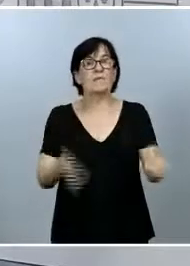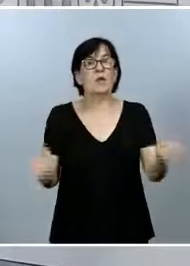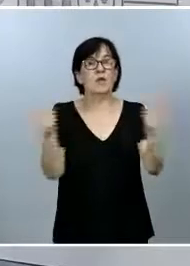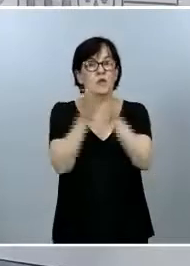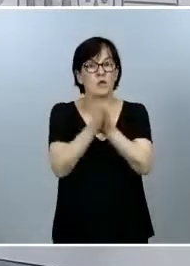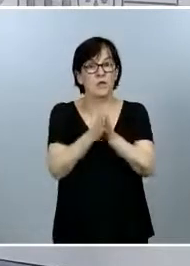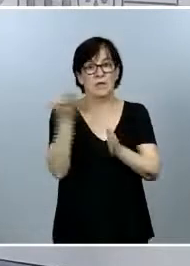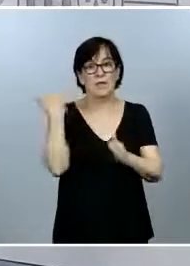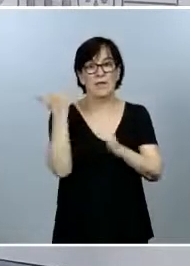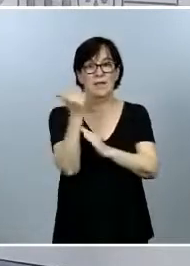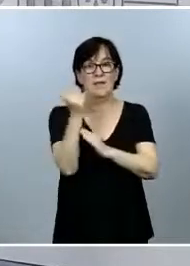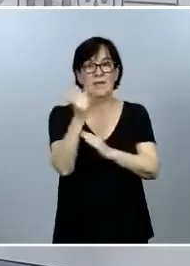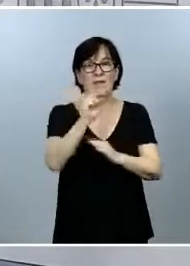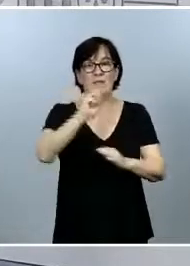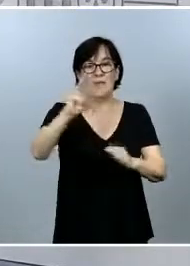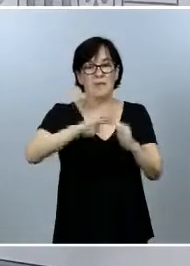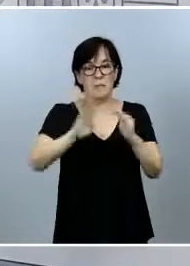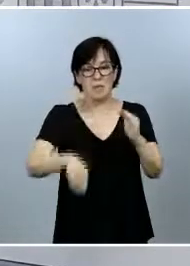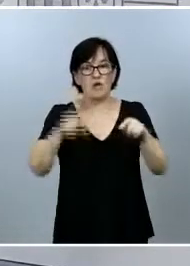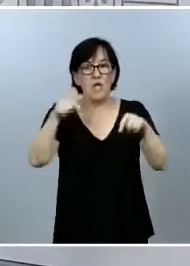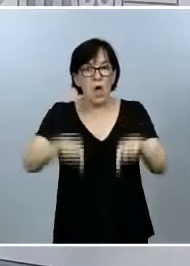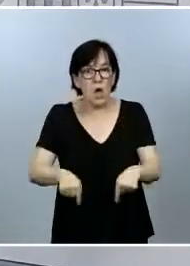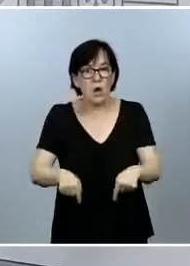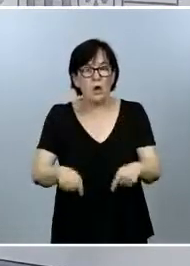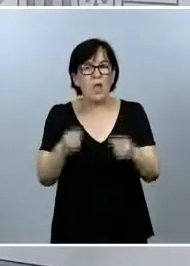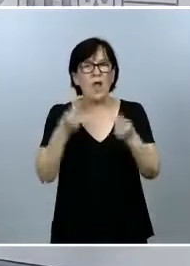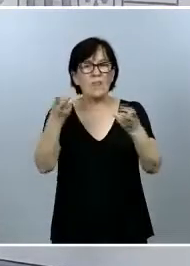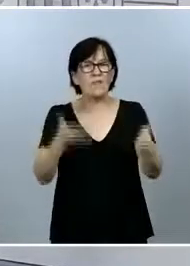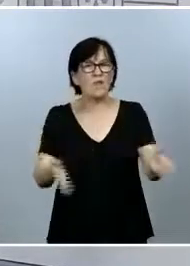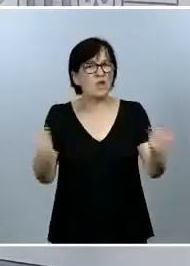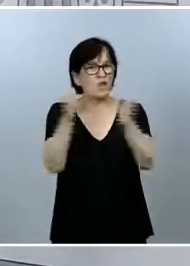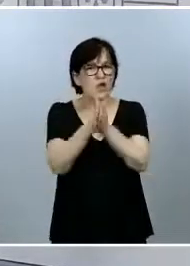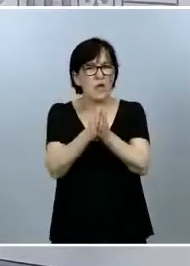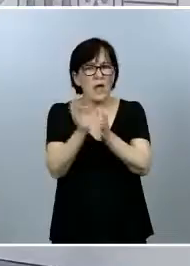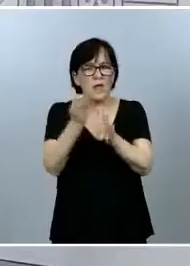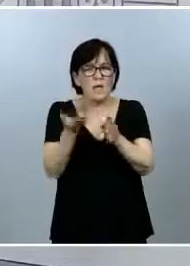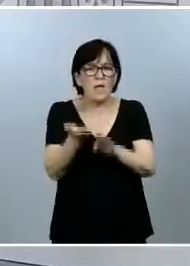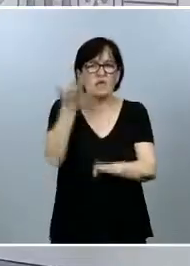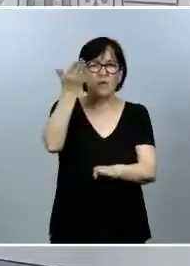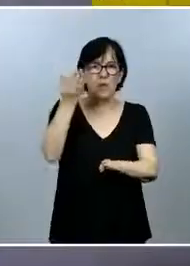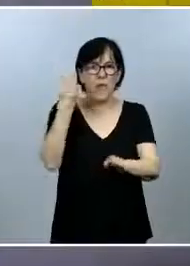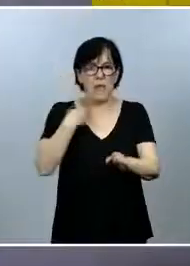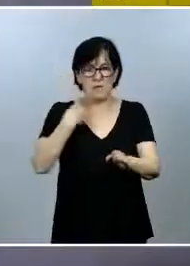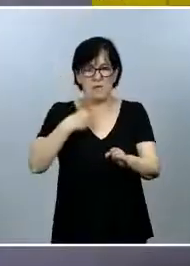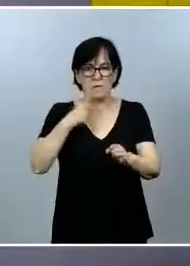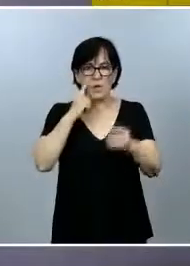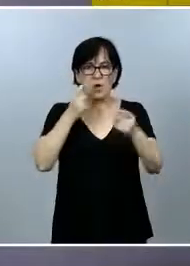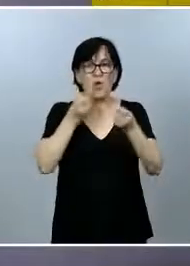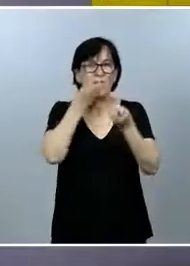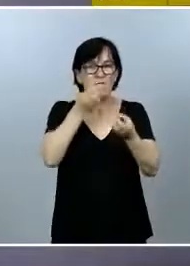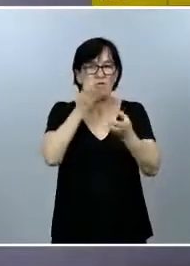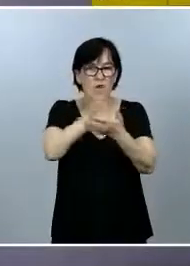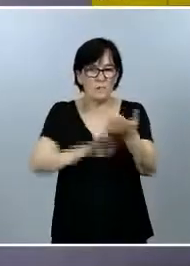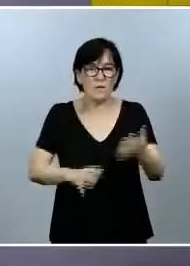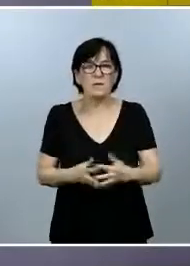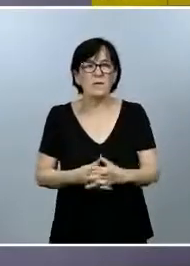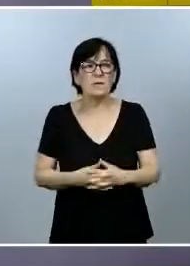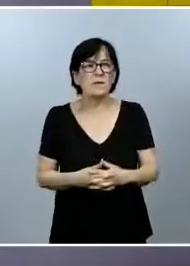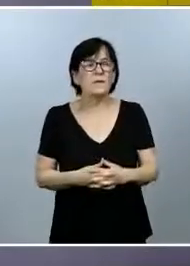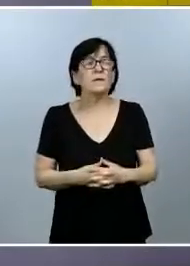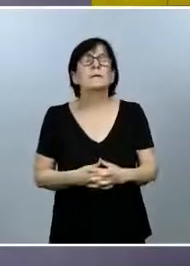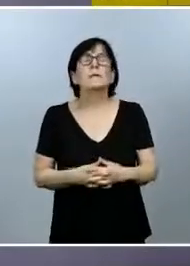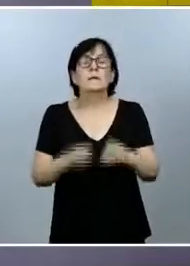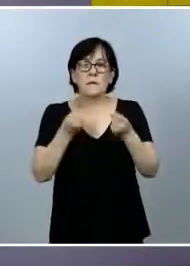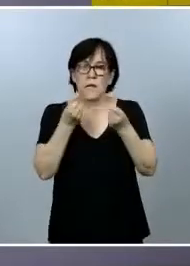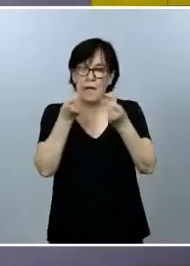del pasado viernes es de 13 menos que hoy. ¿La cifra total no debería subir a la misma velocidad que la de los informes? La cifra